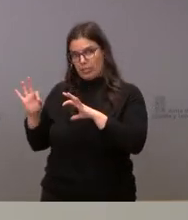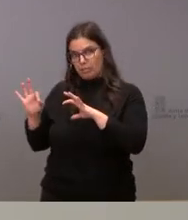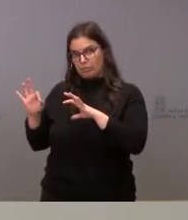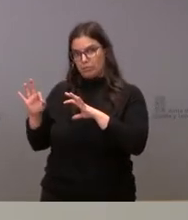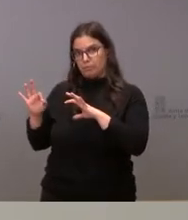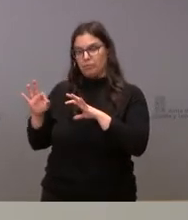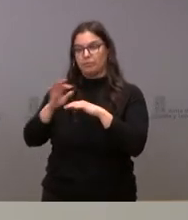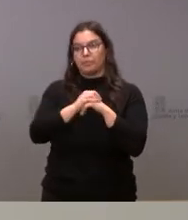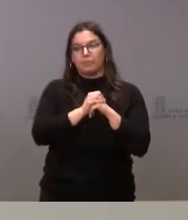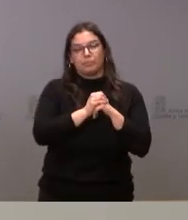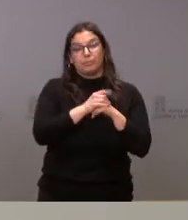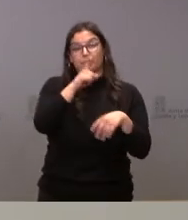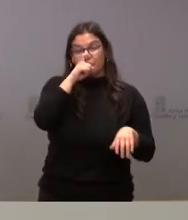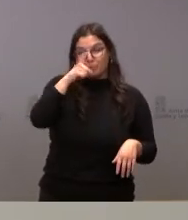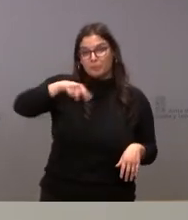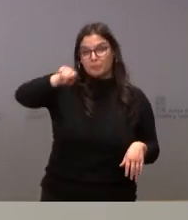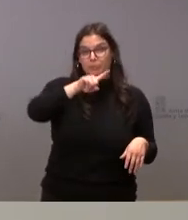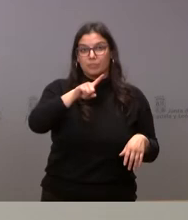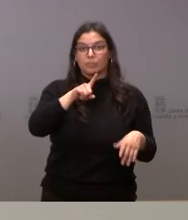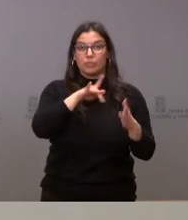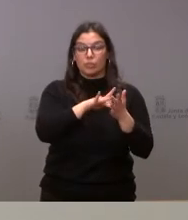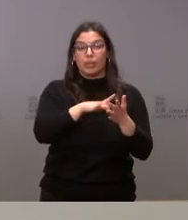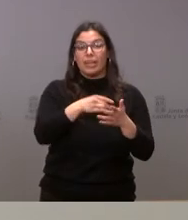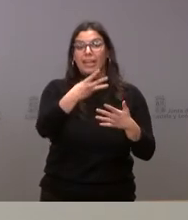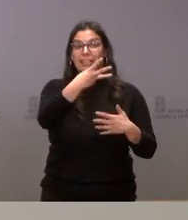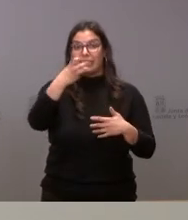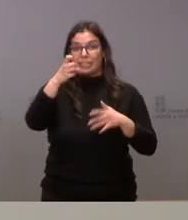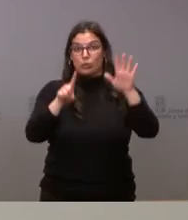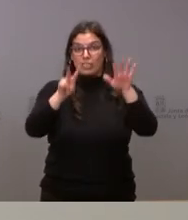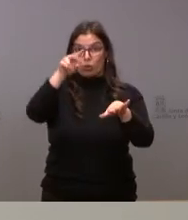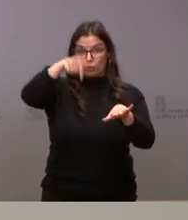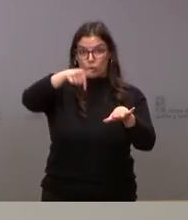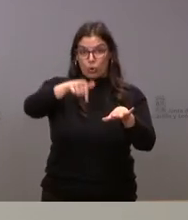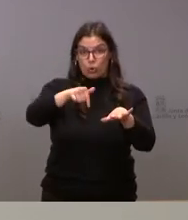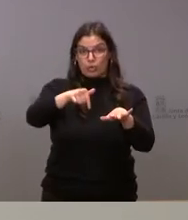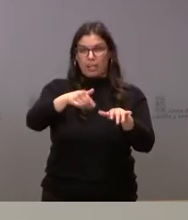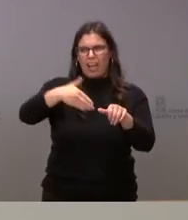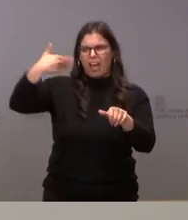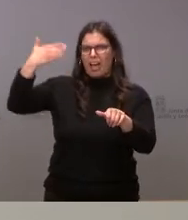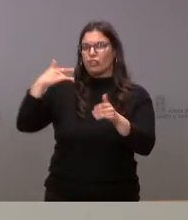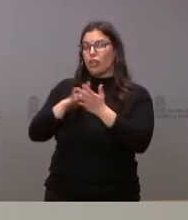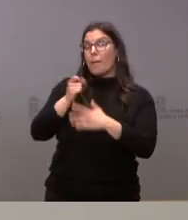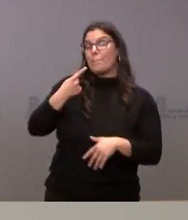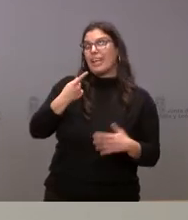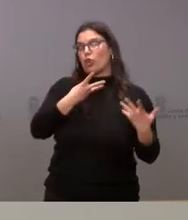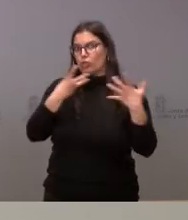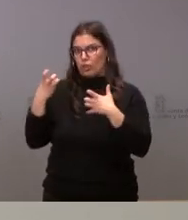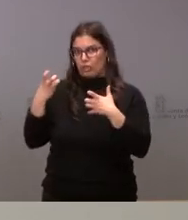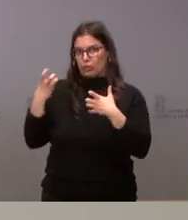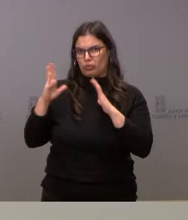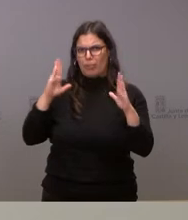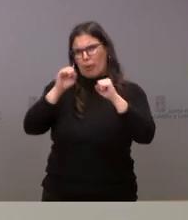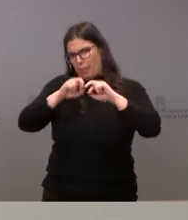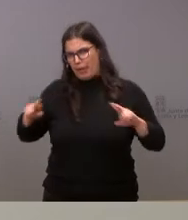semana anterior. Recuerden ustedes que frente a los 362 del día de hoy, llegamos a tener 1.800 en el peor momento